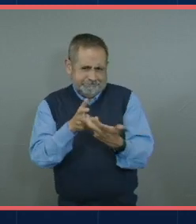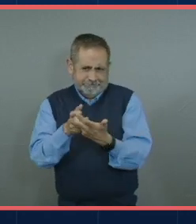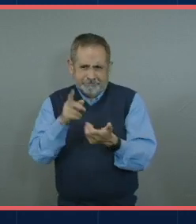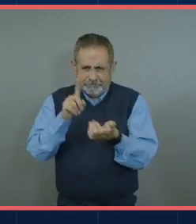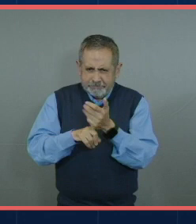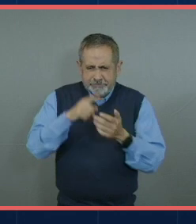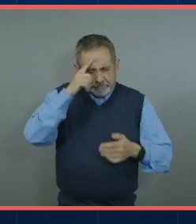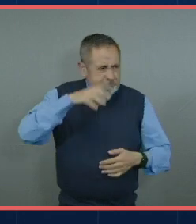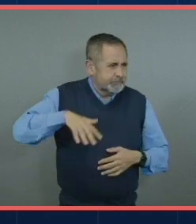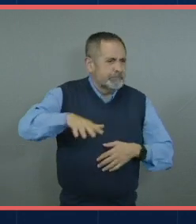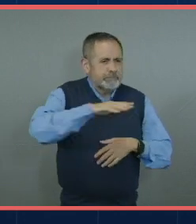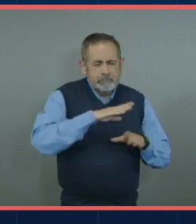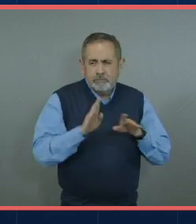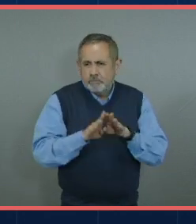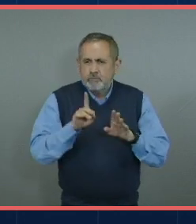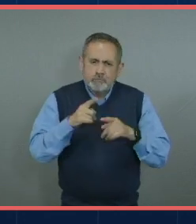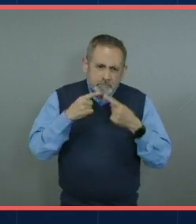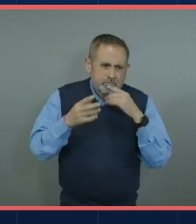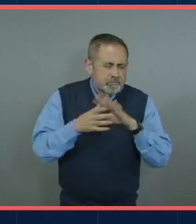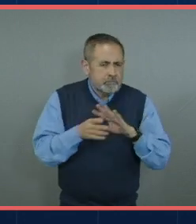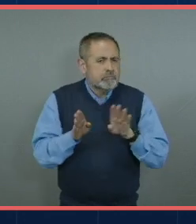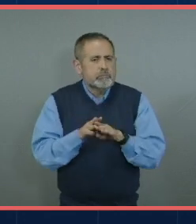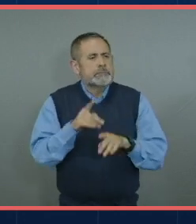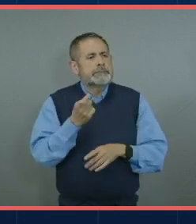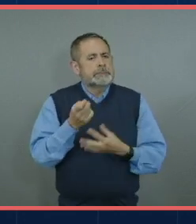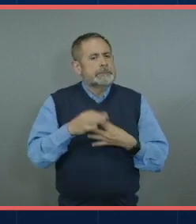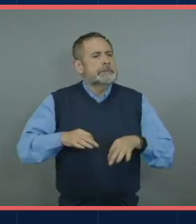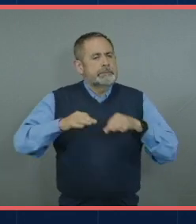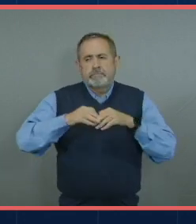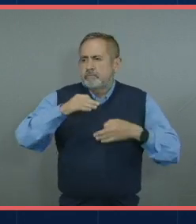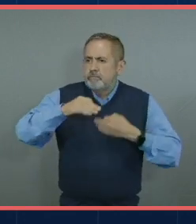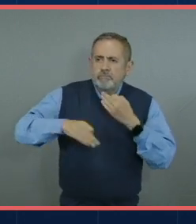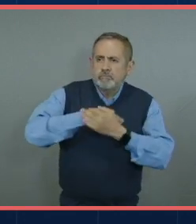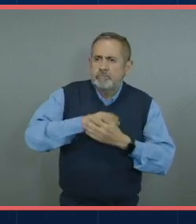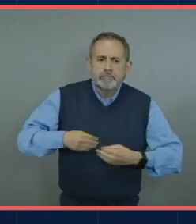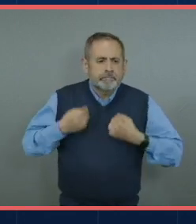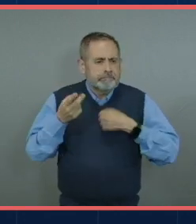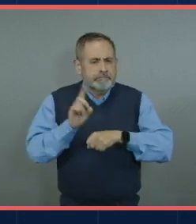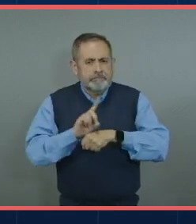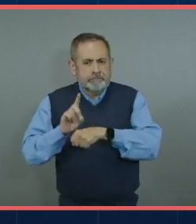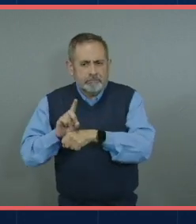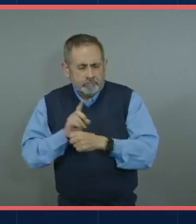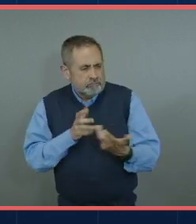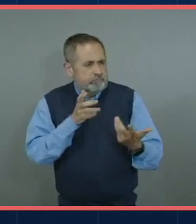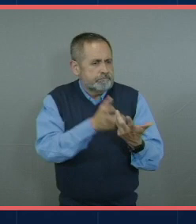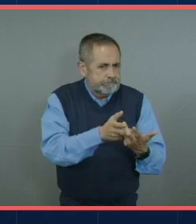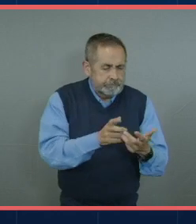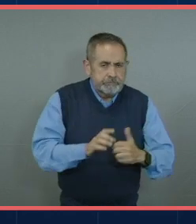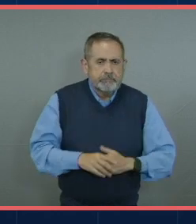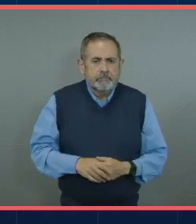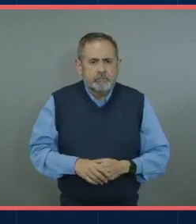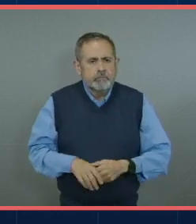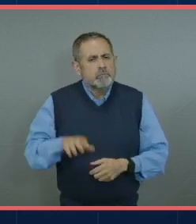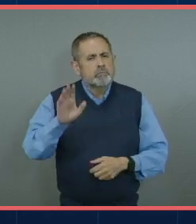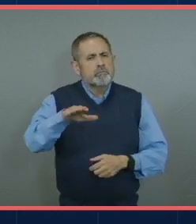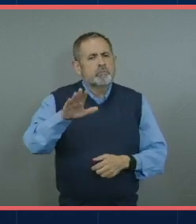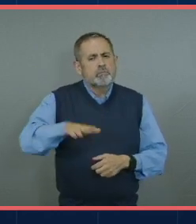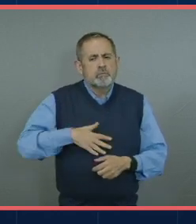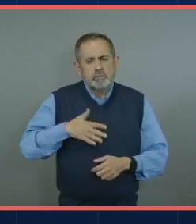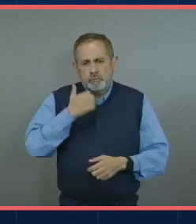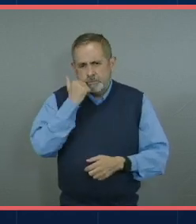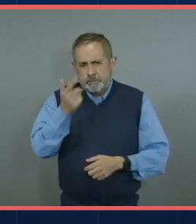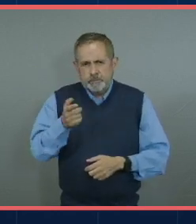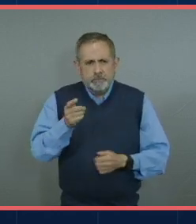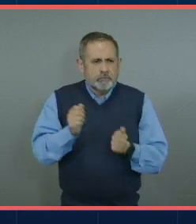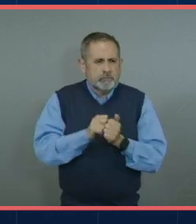cambios a las situaciones complejas y demás es parte de lo que todos vivimos todos los días así que pues muchas gracias me gustaría pasar con con